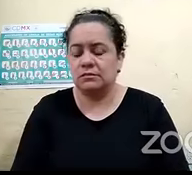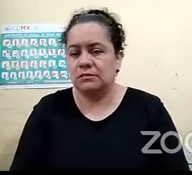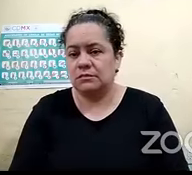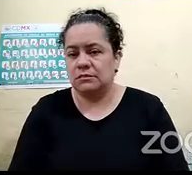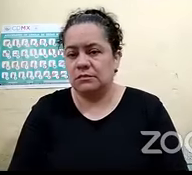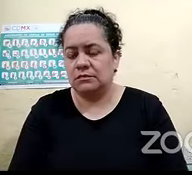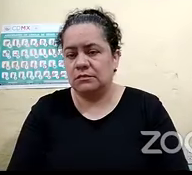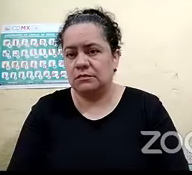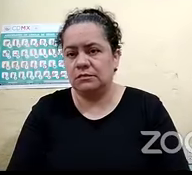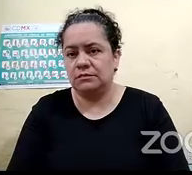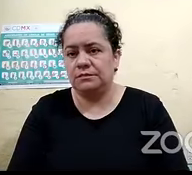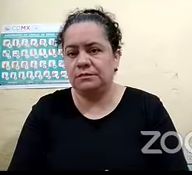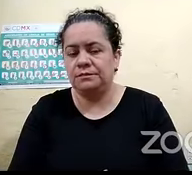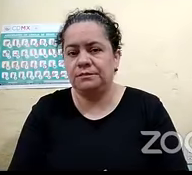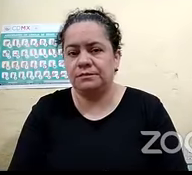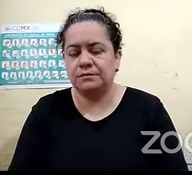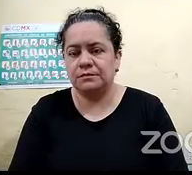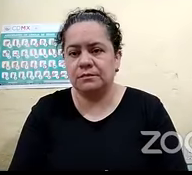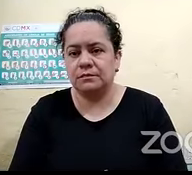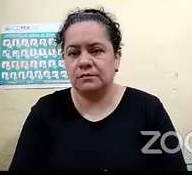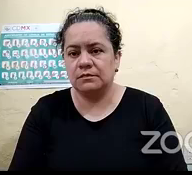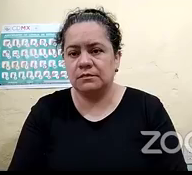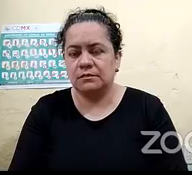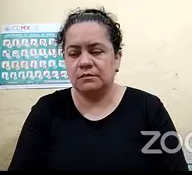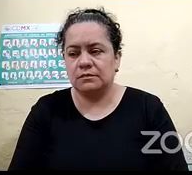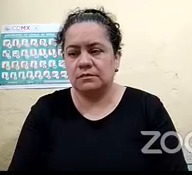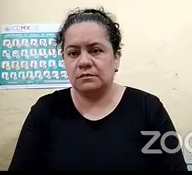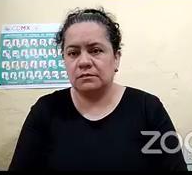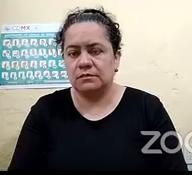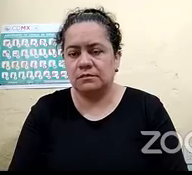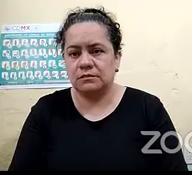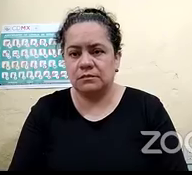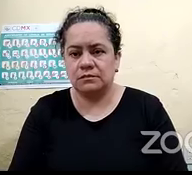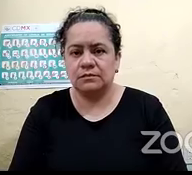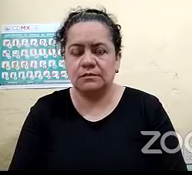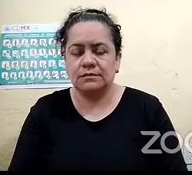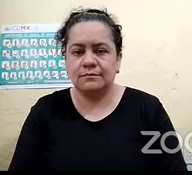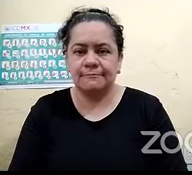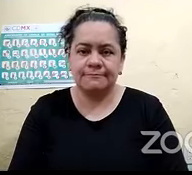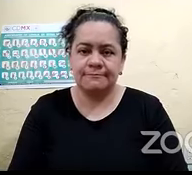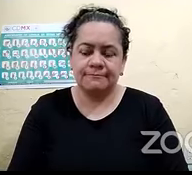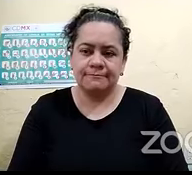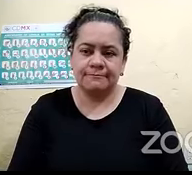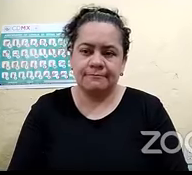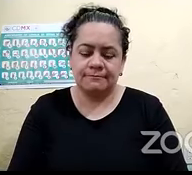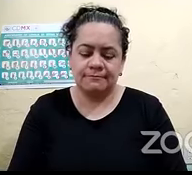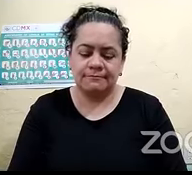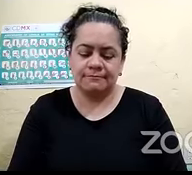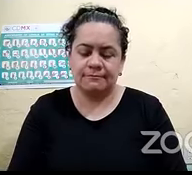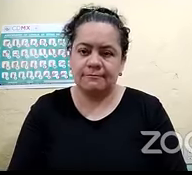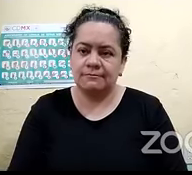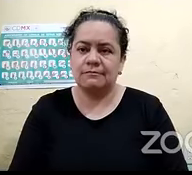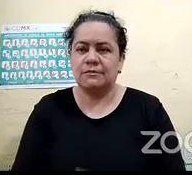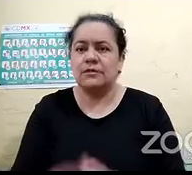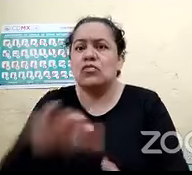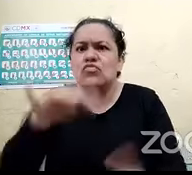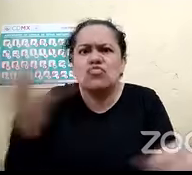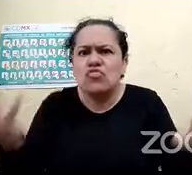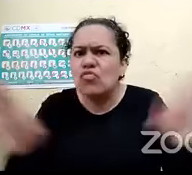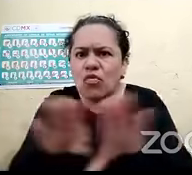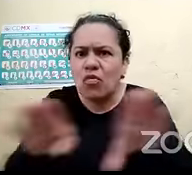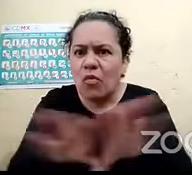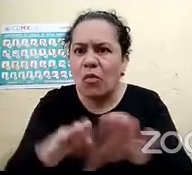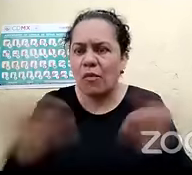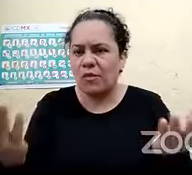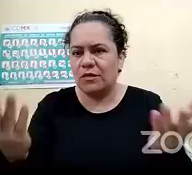así como que si están viendo que eres una persona con discapacidad visual entonces yo a la buena de Dios te lo doy en tinta por si